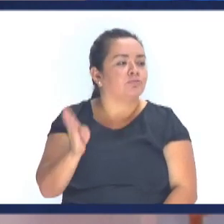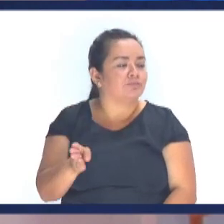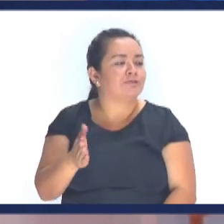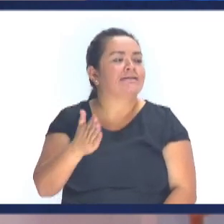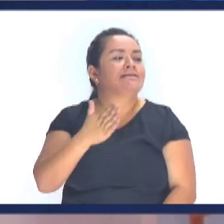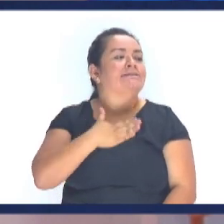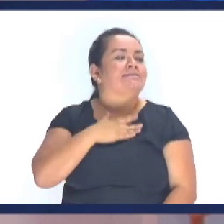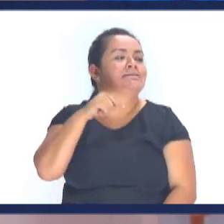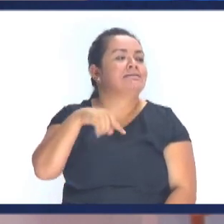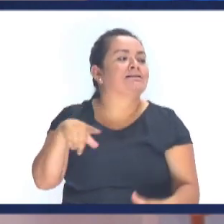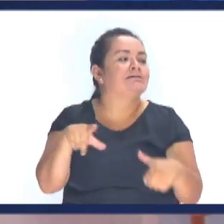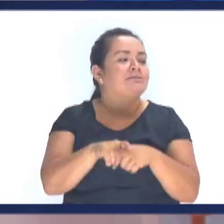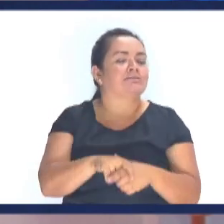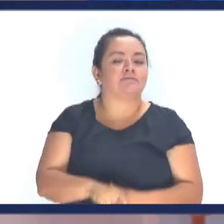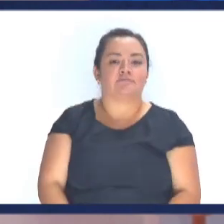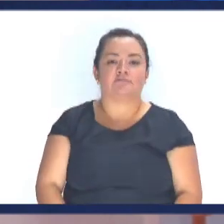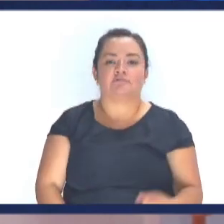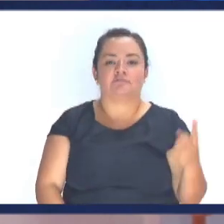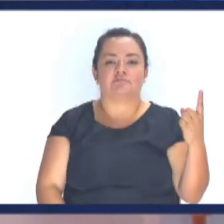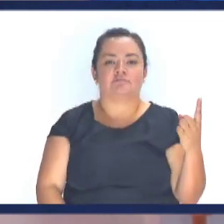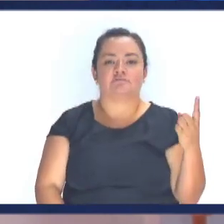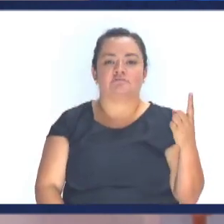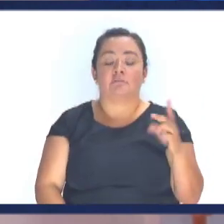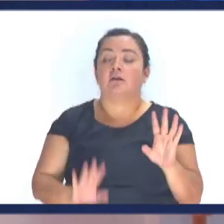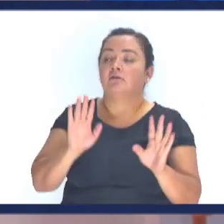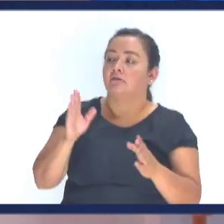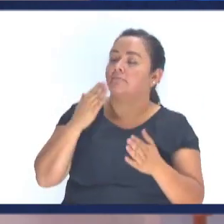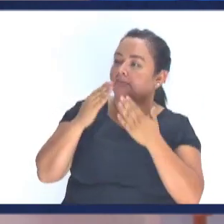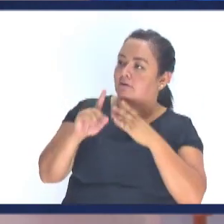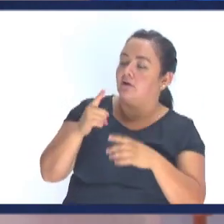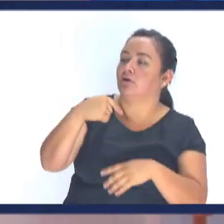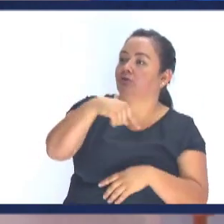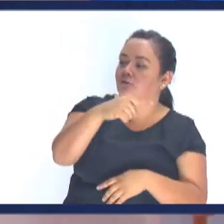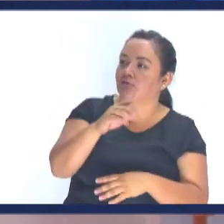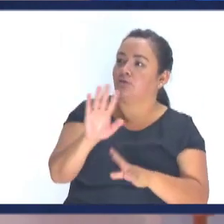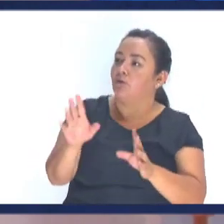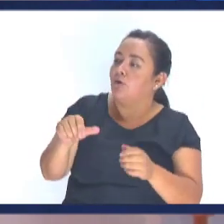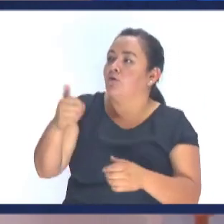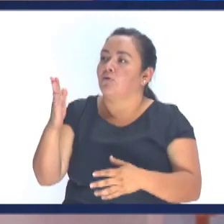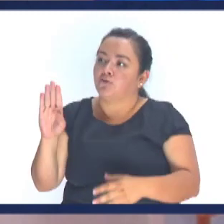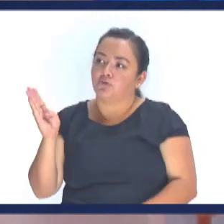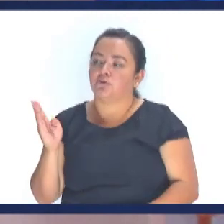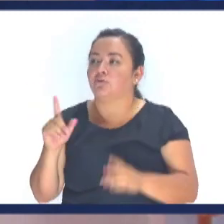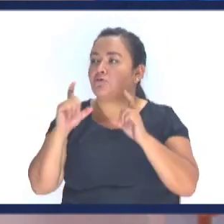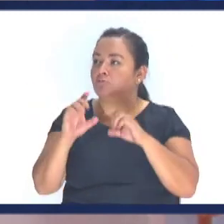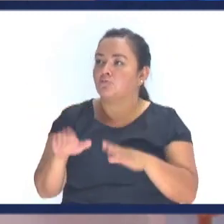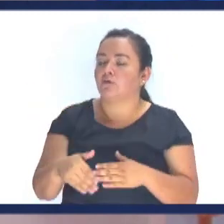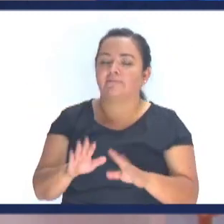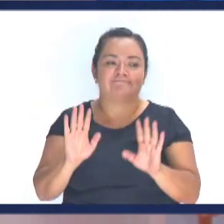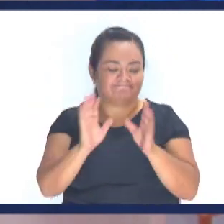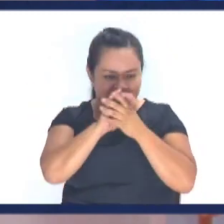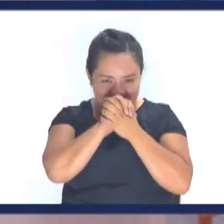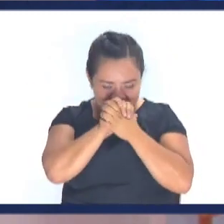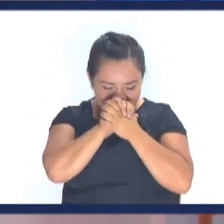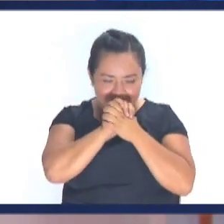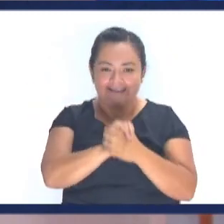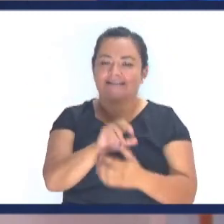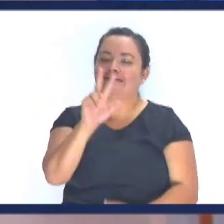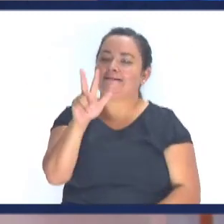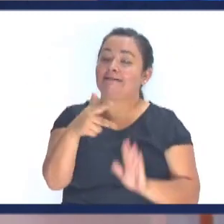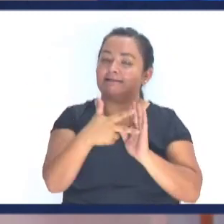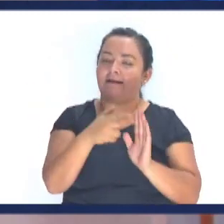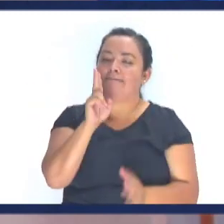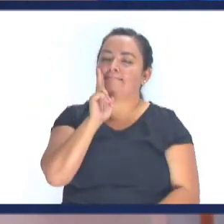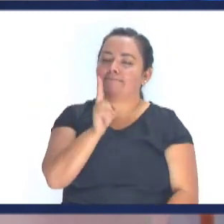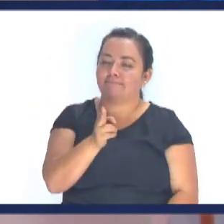¿Cuántos buses Tenemos? No Es que como el otro Se llevó para allá Y el otro No tiene placas Te la voy a hacer La tercera vez Y yo